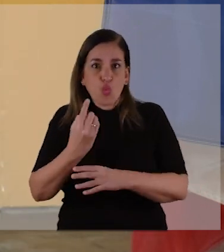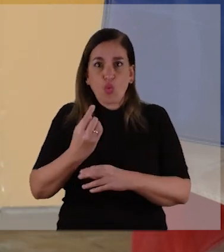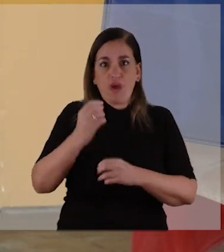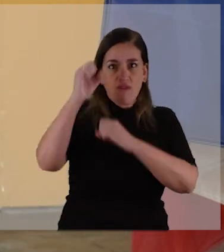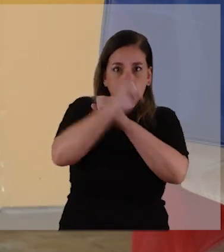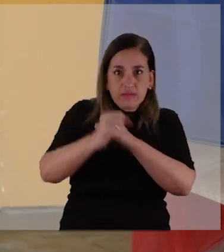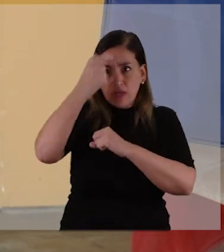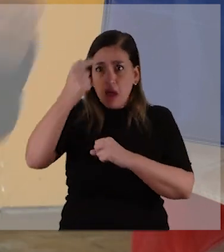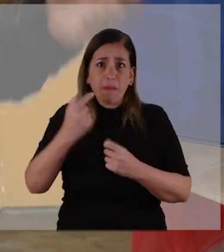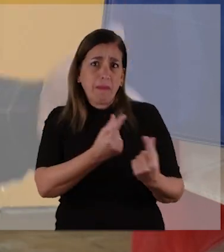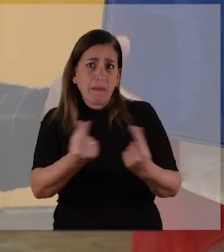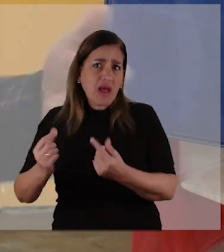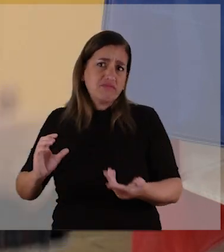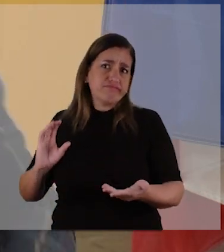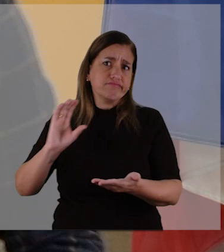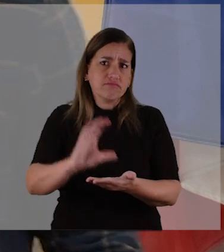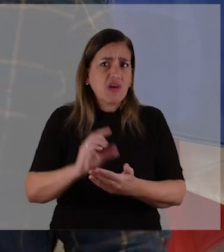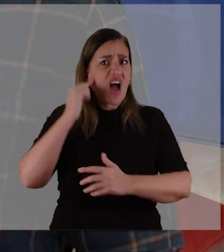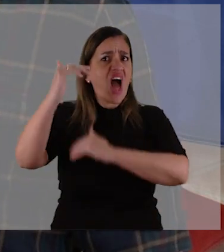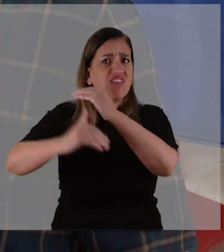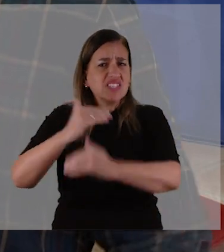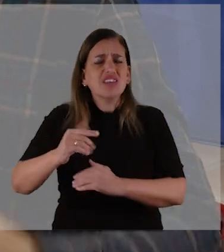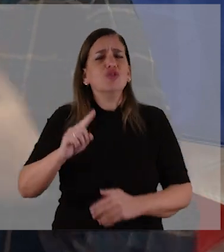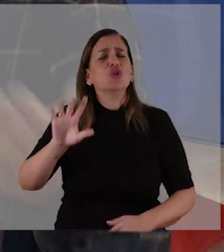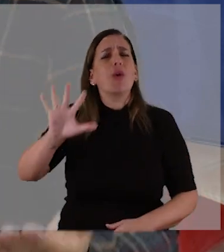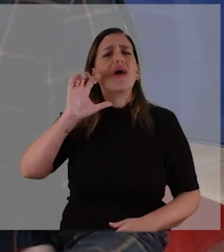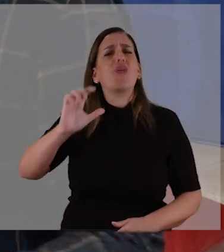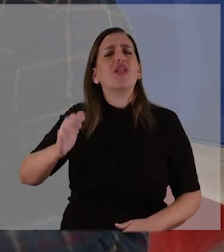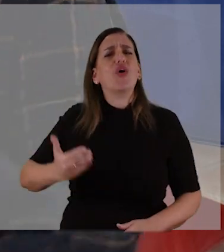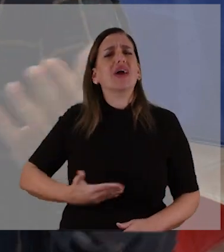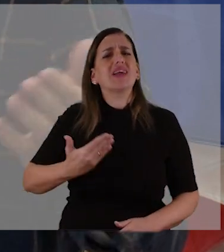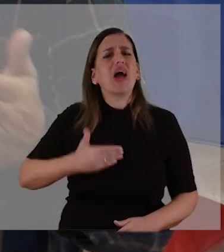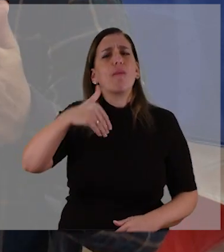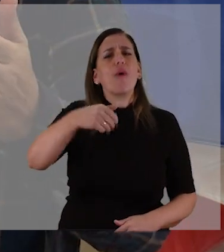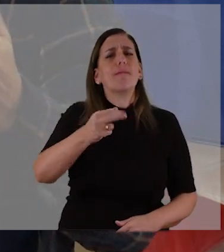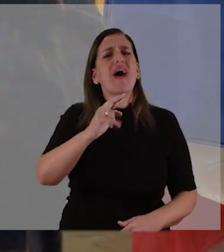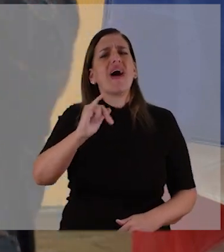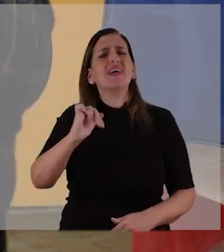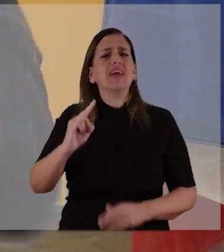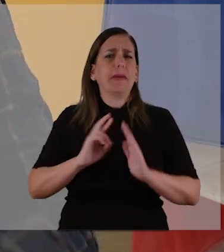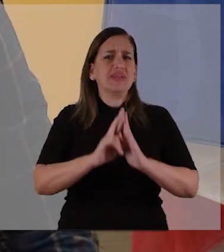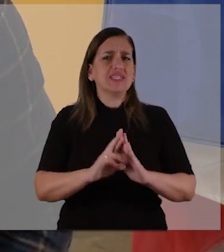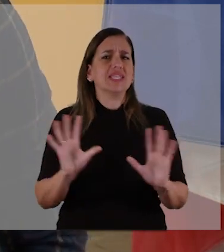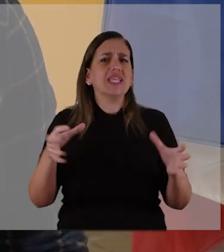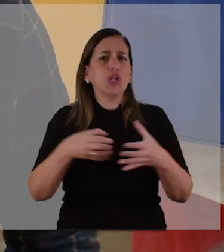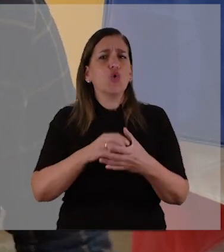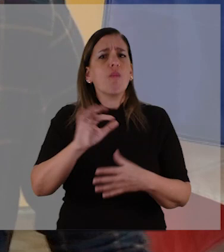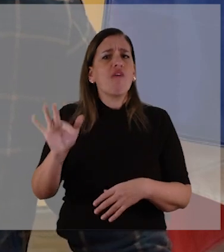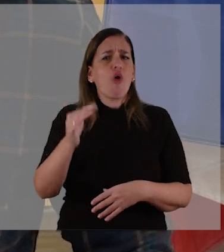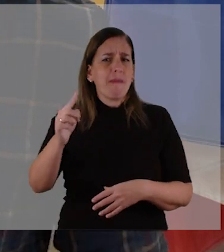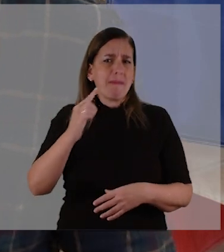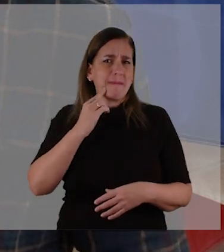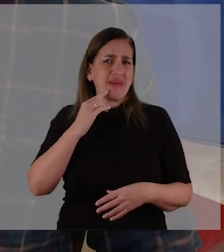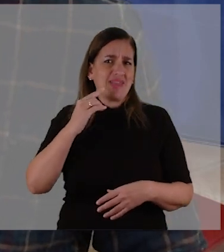tiene que aportar, allí está. Y va avanzando en un reclamo, me acuerdo, Mari era el representante de la Confederación